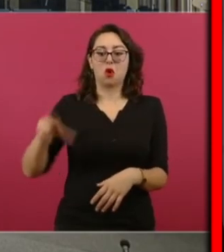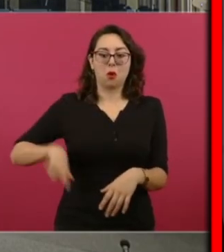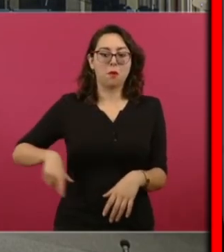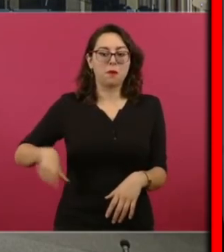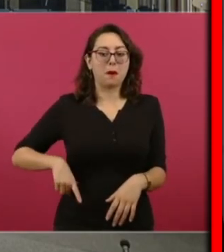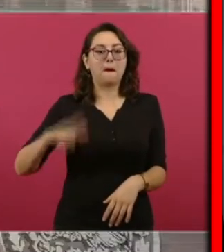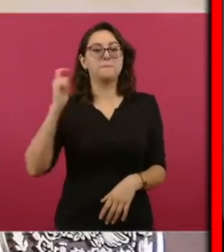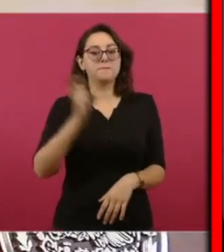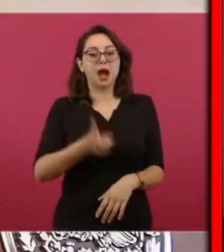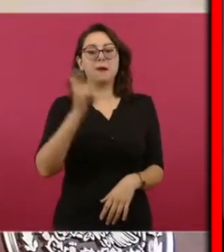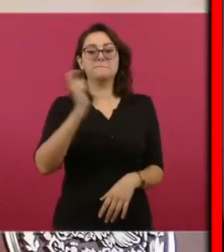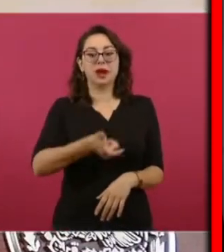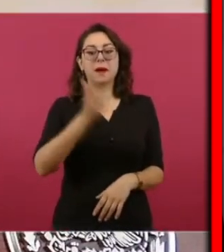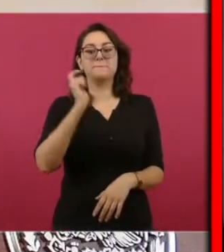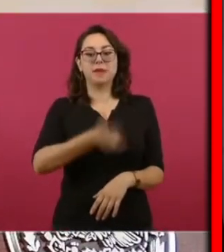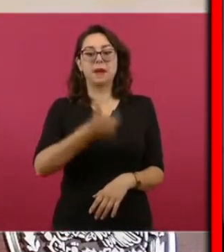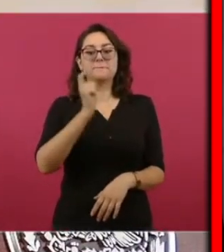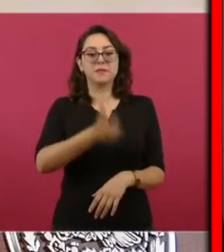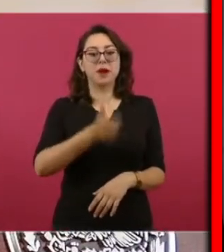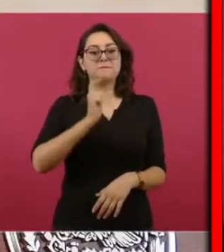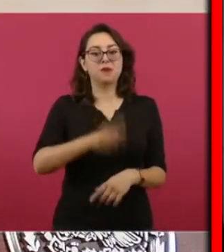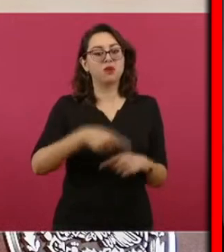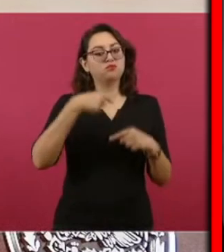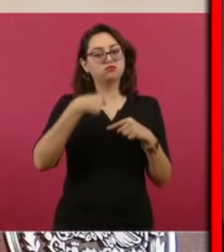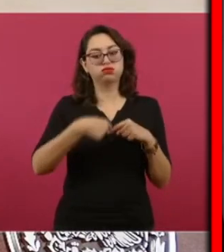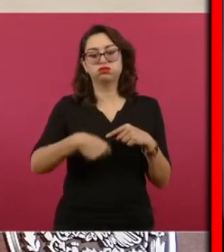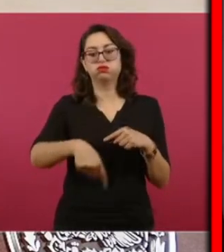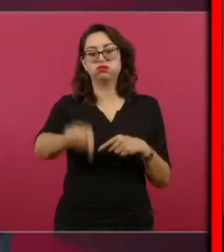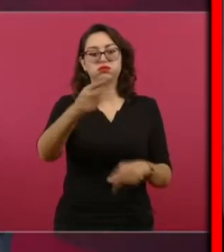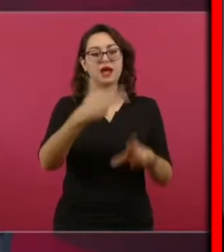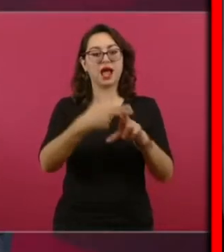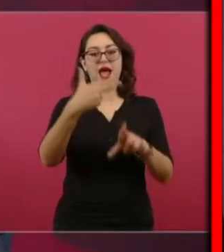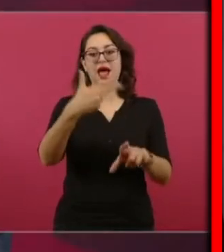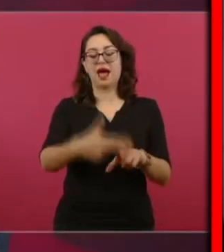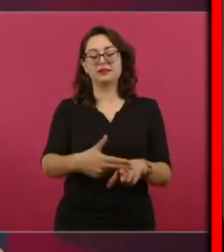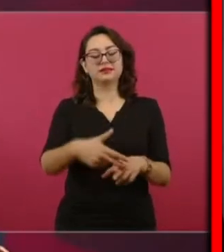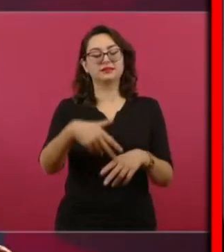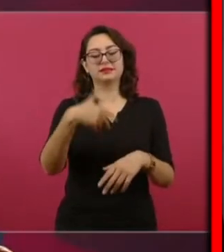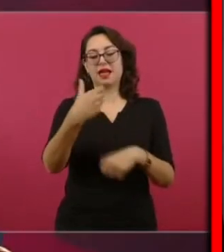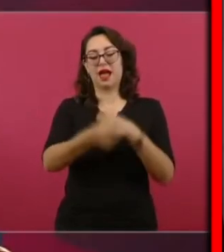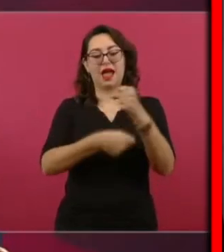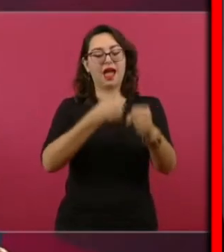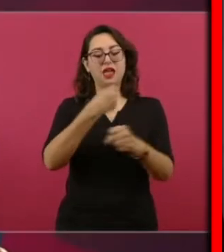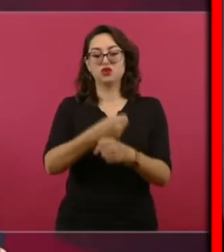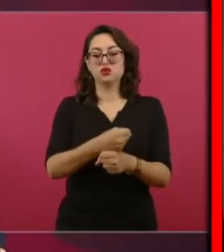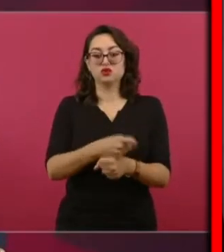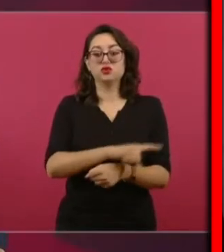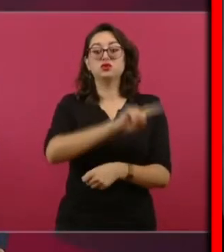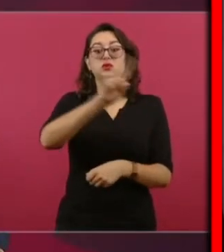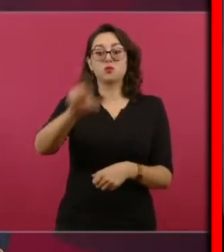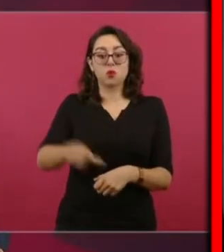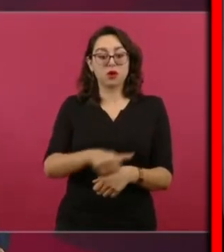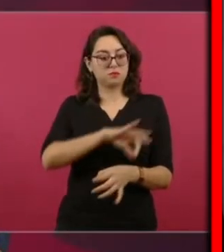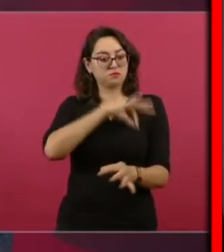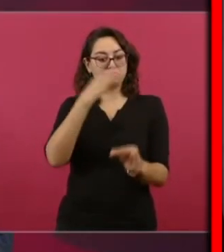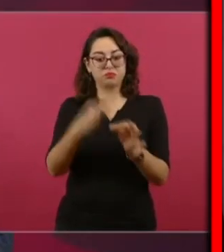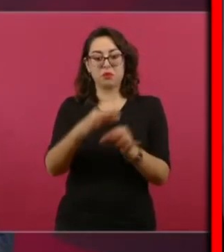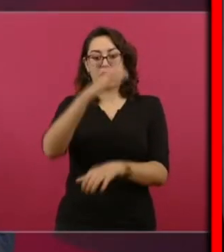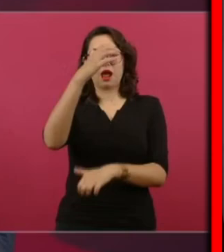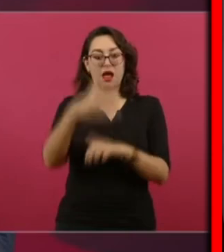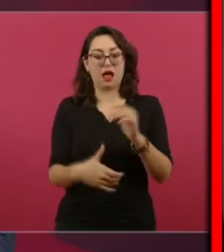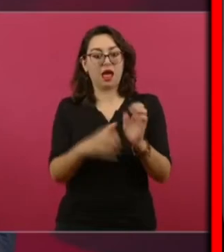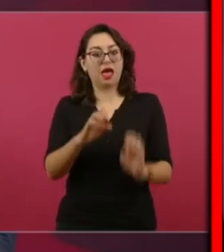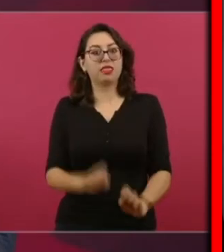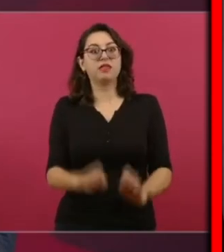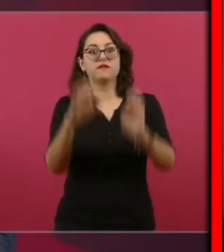a cargo como propiedad de la empresa así de leoninos los contratos